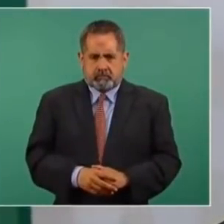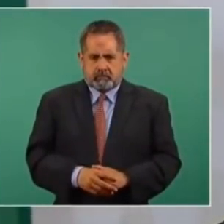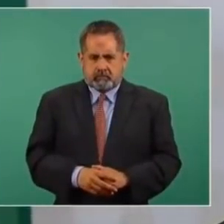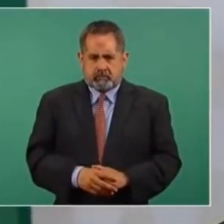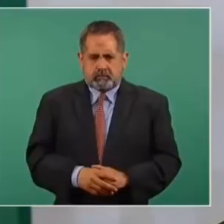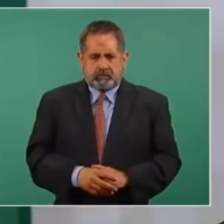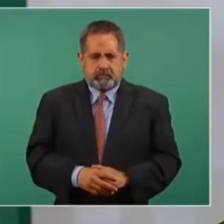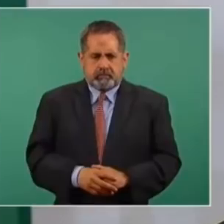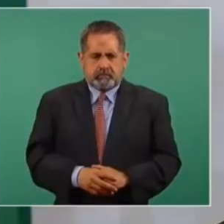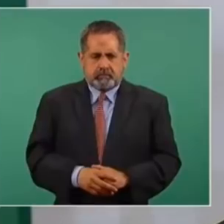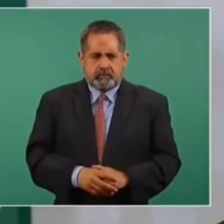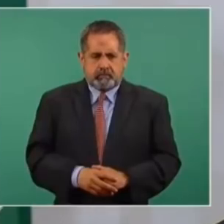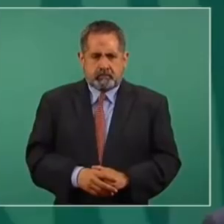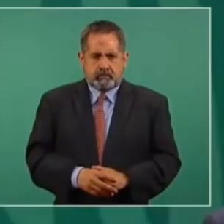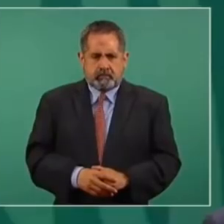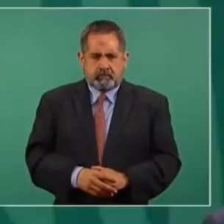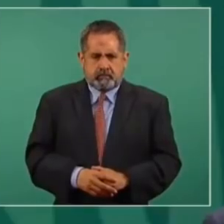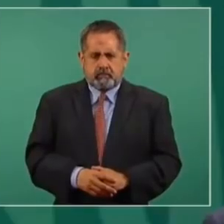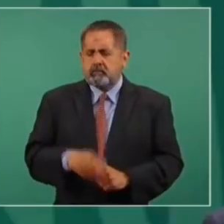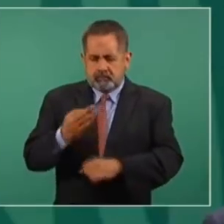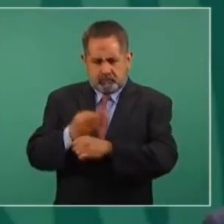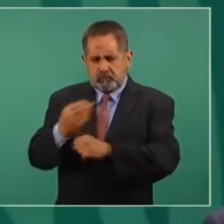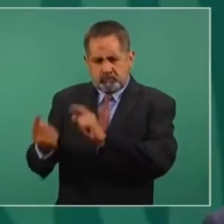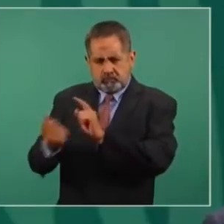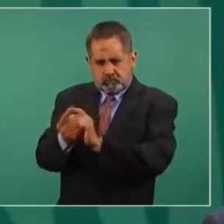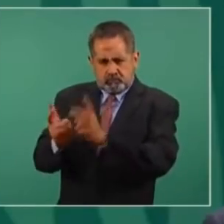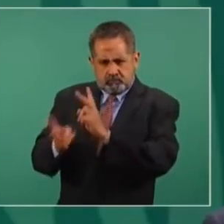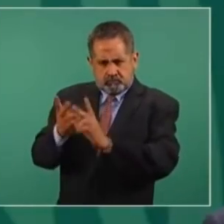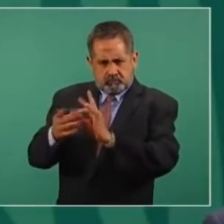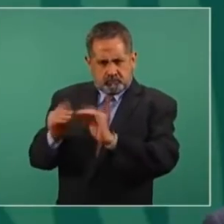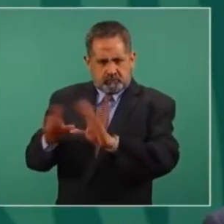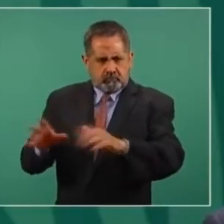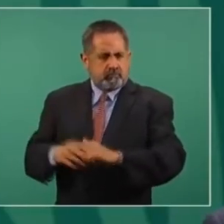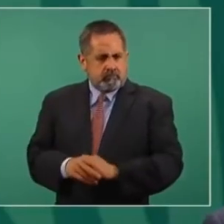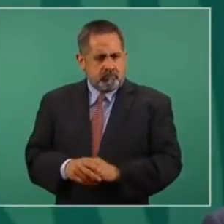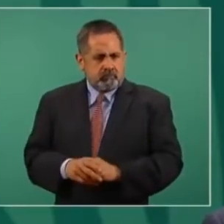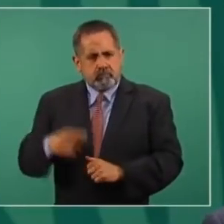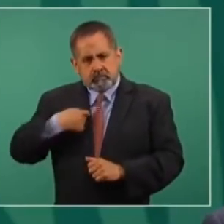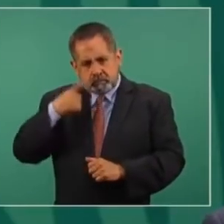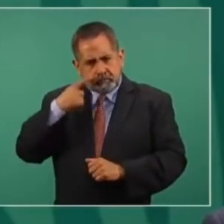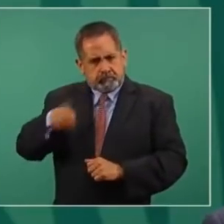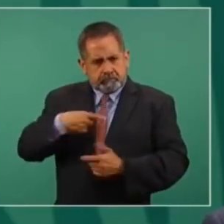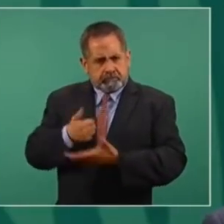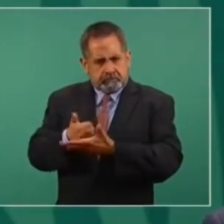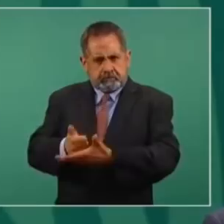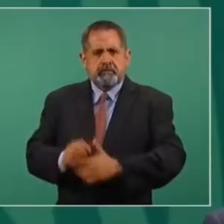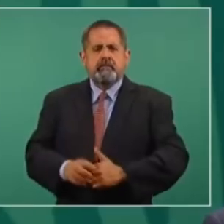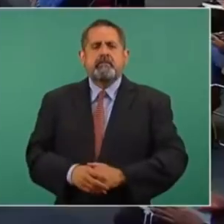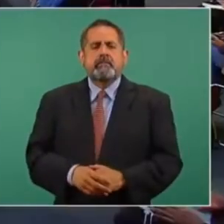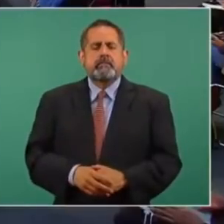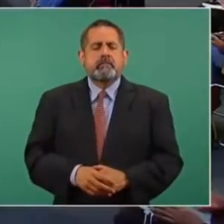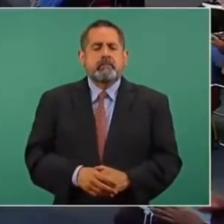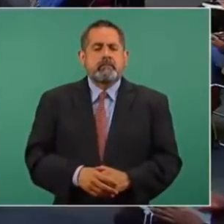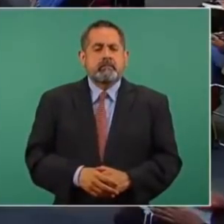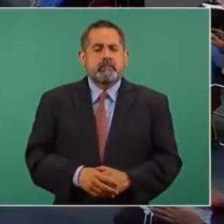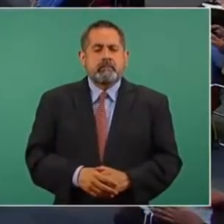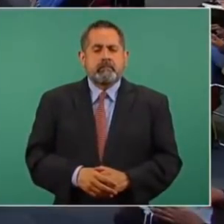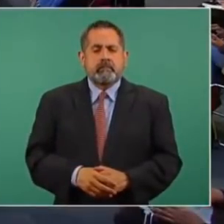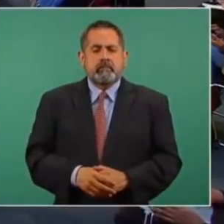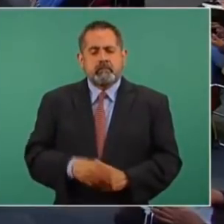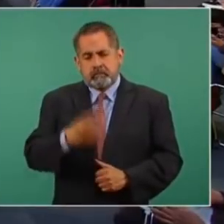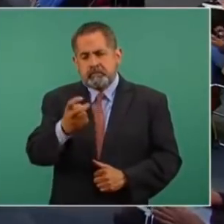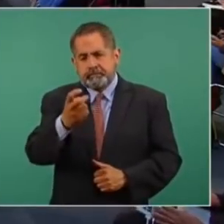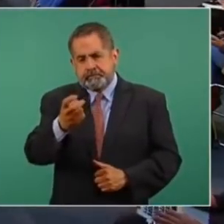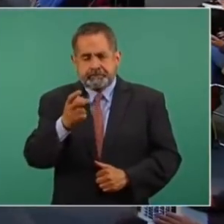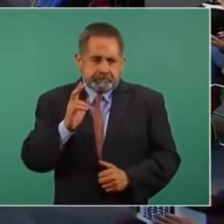el otro caso. Sí, pero bueno, que se aclare. Con mucho gusto, Y nosotros vamos a ayudar. Sí, efectivamente, por